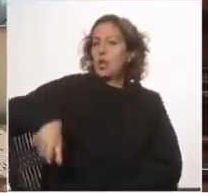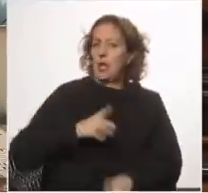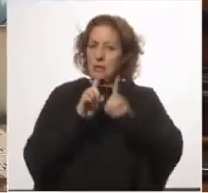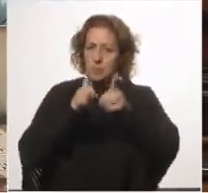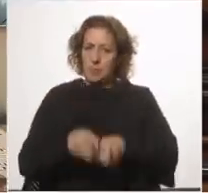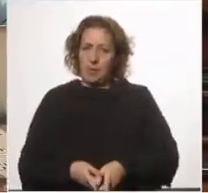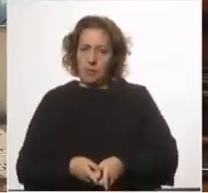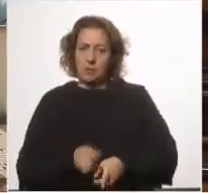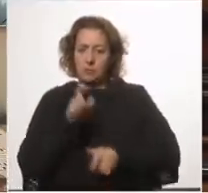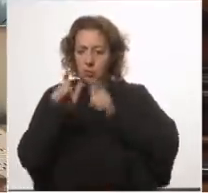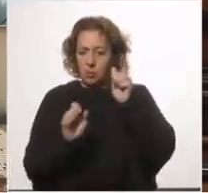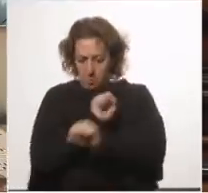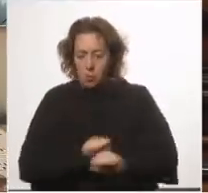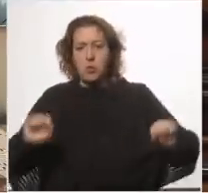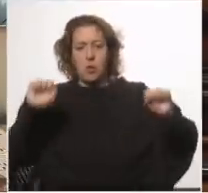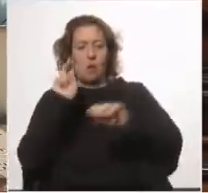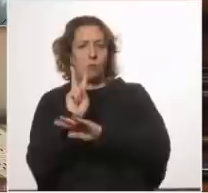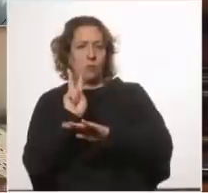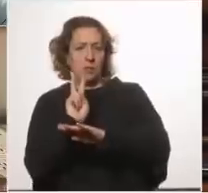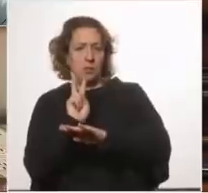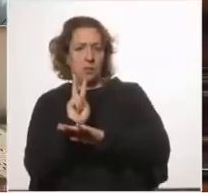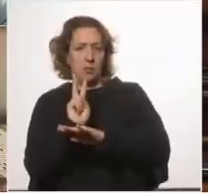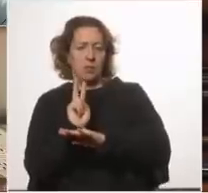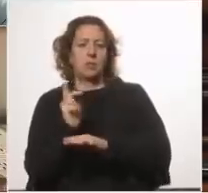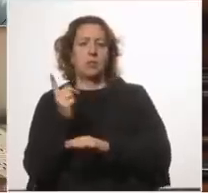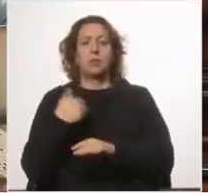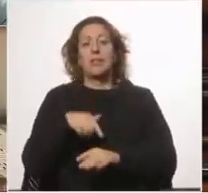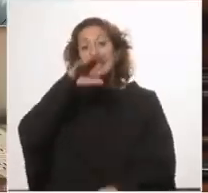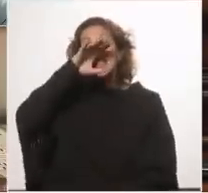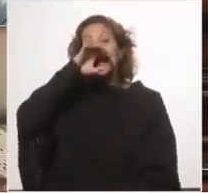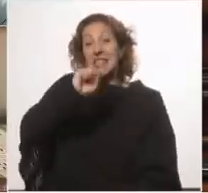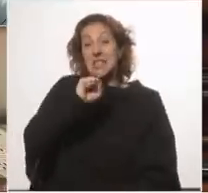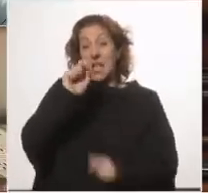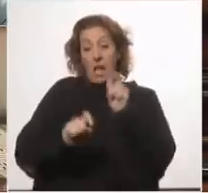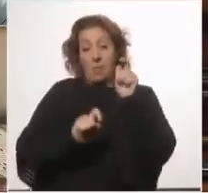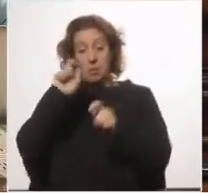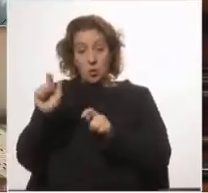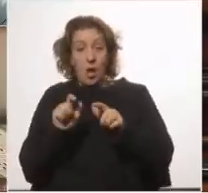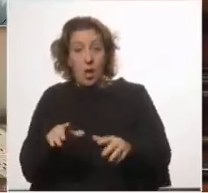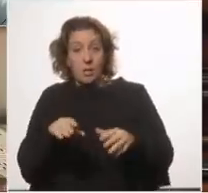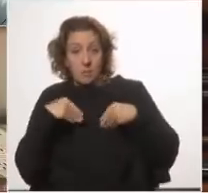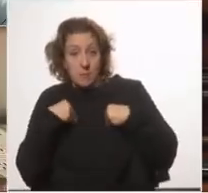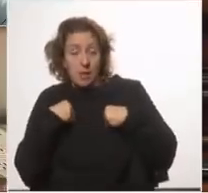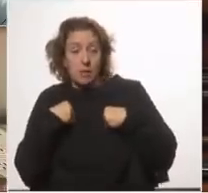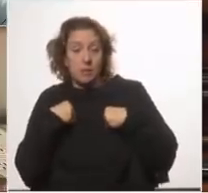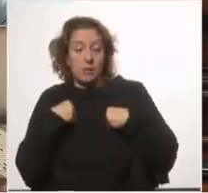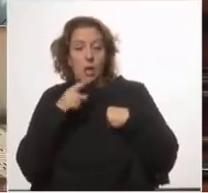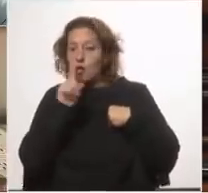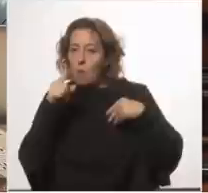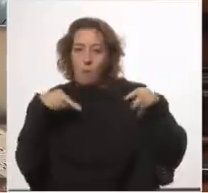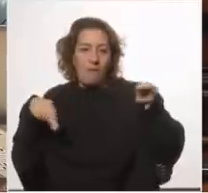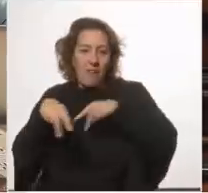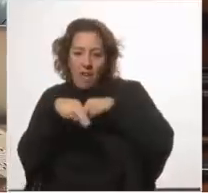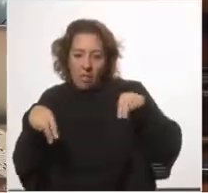para cubrirse y buena parte de la resistencia de las personas y de aceptar la no movilidad